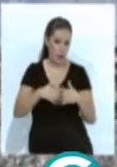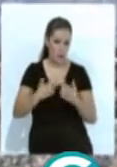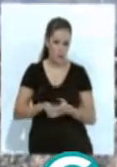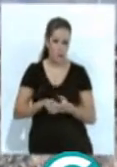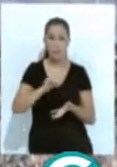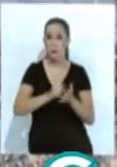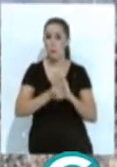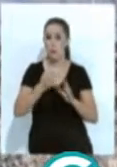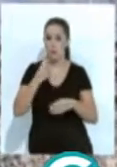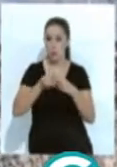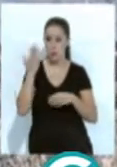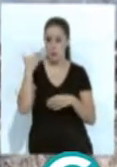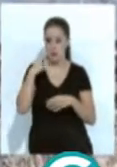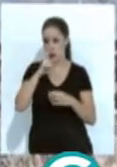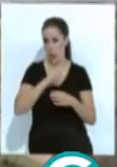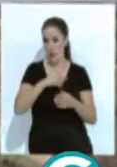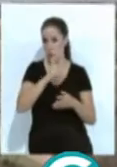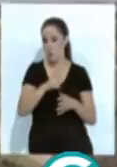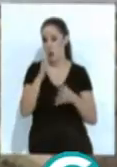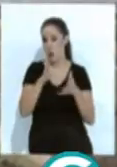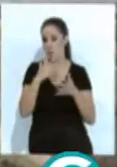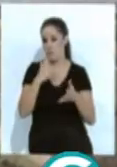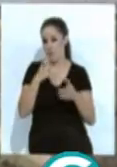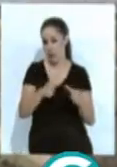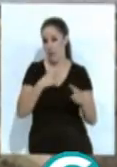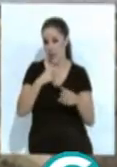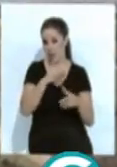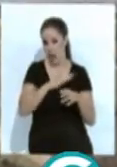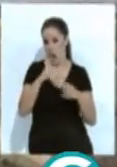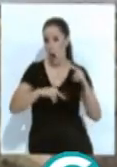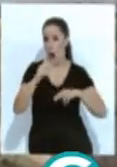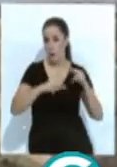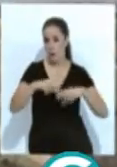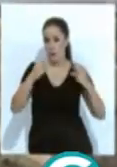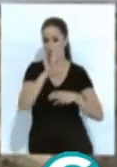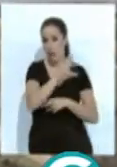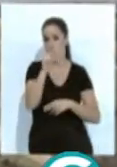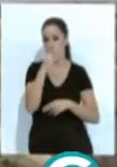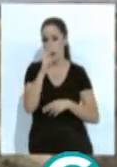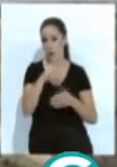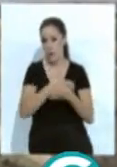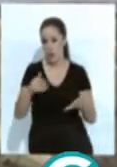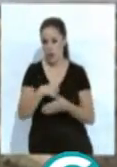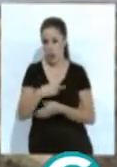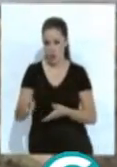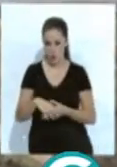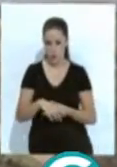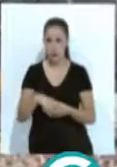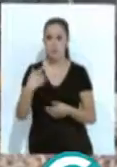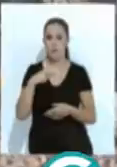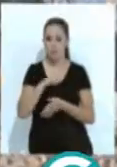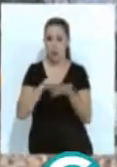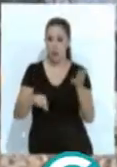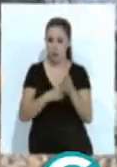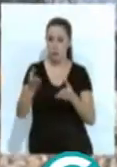El proyecto se adjudicó el pasado año por la Agencia de Obra Pública de la Junta de Andalucía por 5,2 millones de euros. El contrato